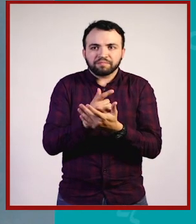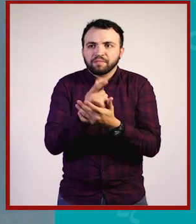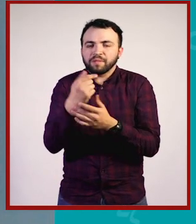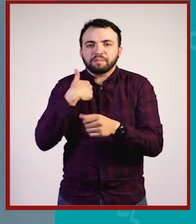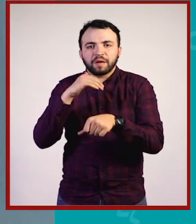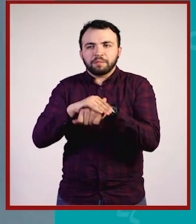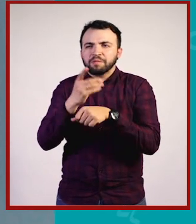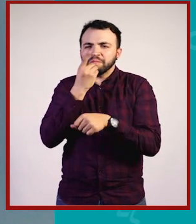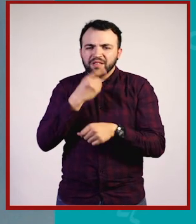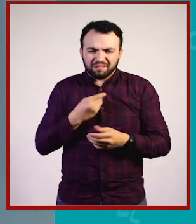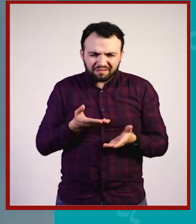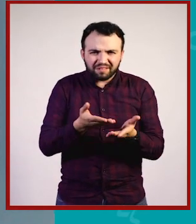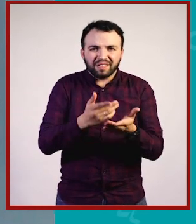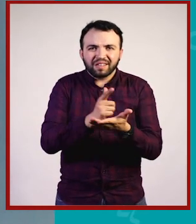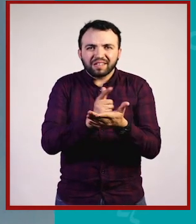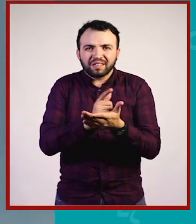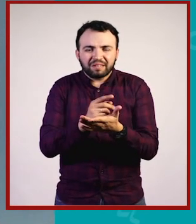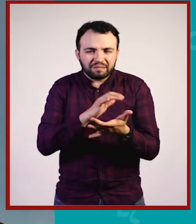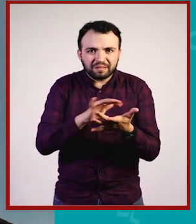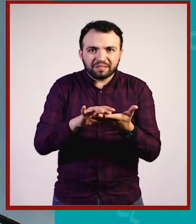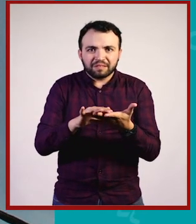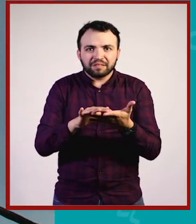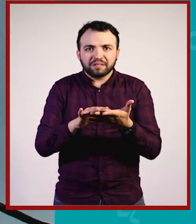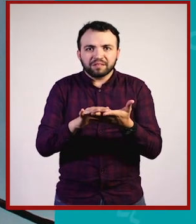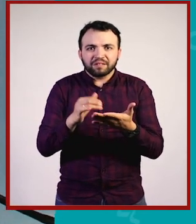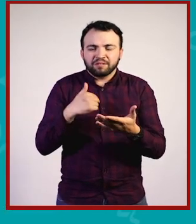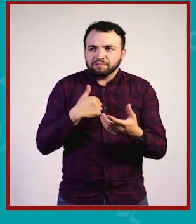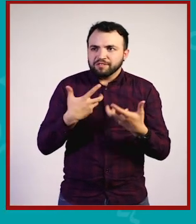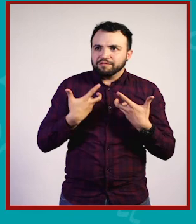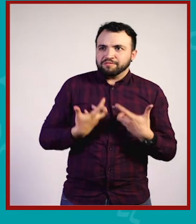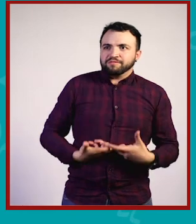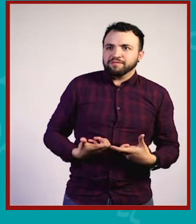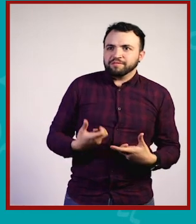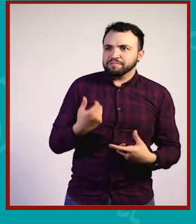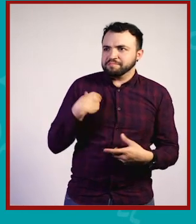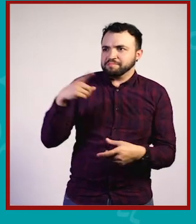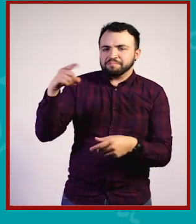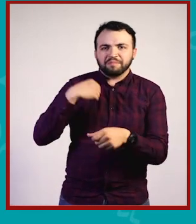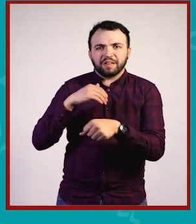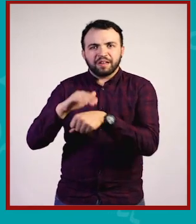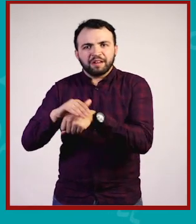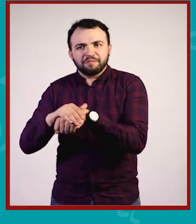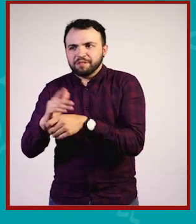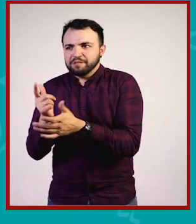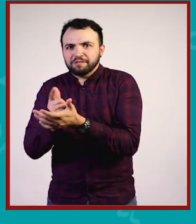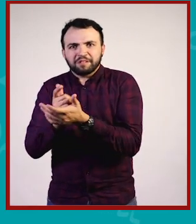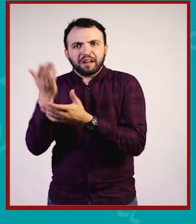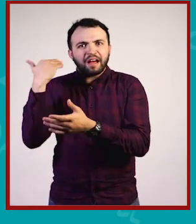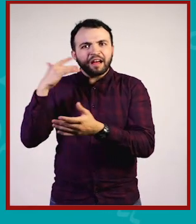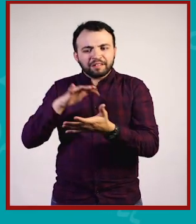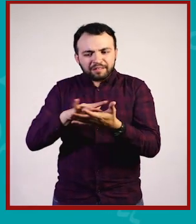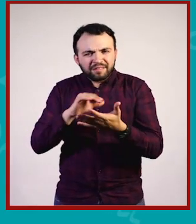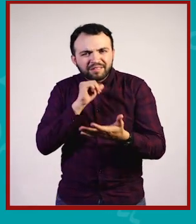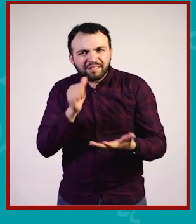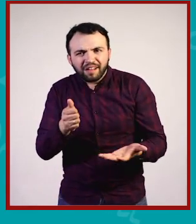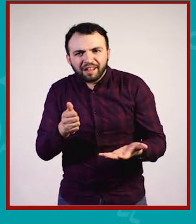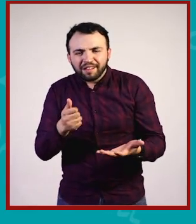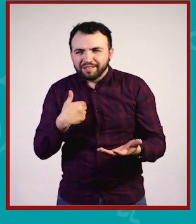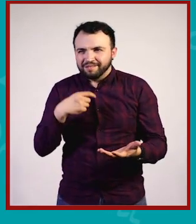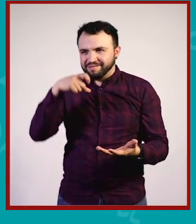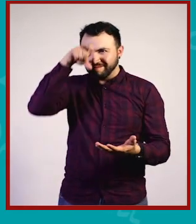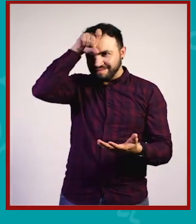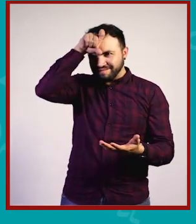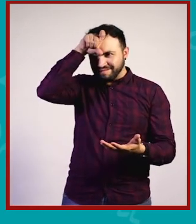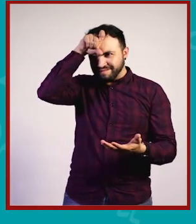nunca había leído un libro. Y a mí casi me asustó que mi amigo que no leía libros de pronto llegara con un libro y dijo, ¿qué le pasó a mi amigo